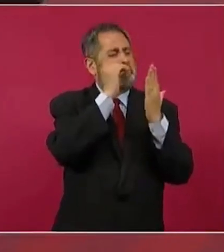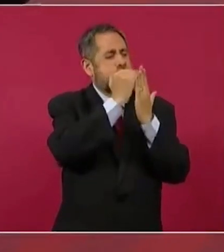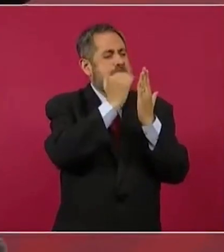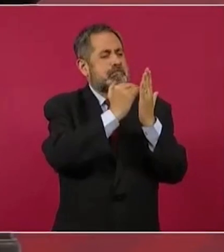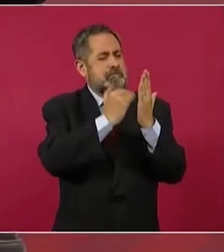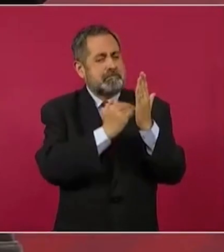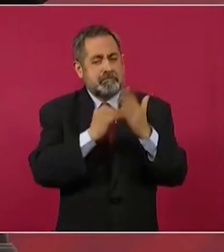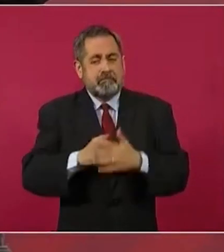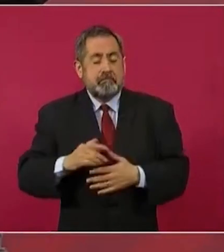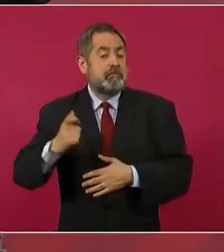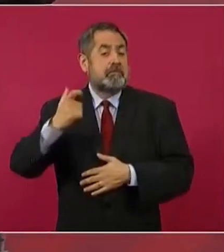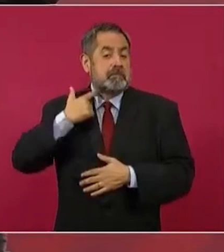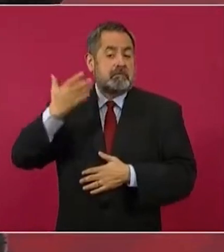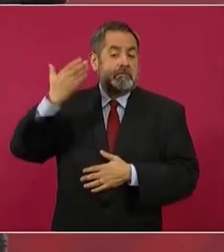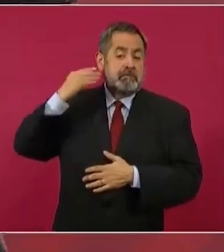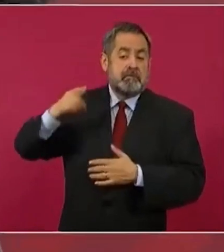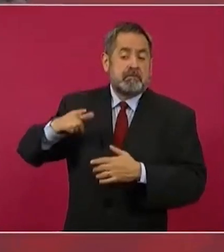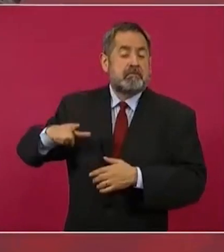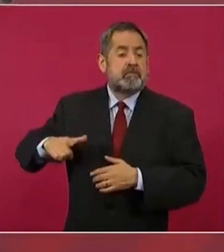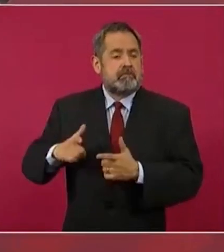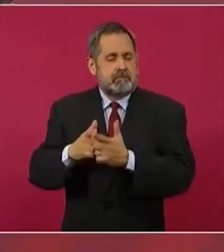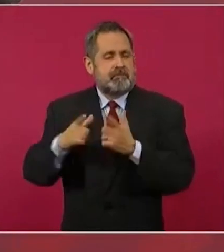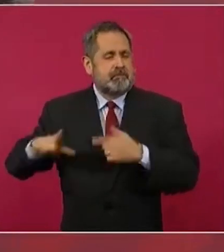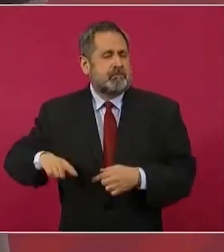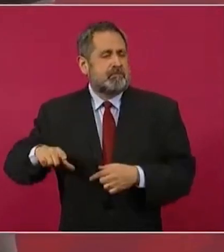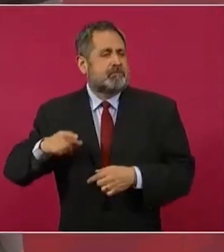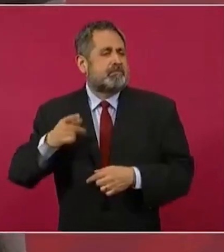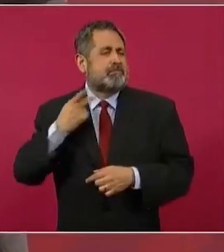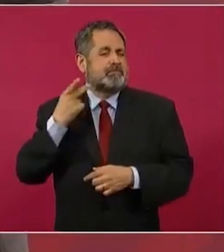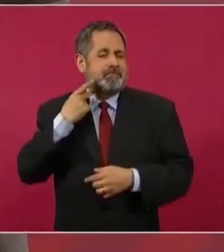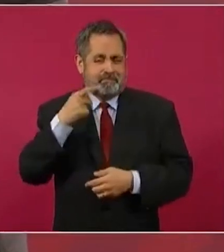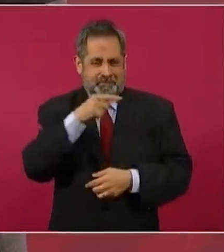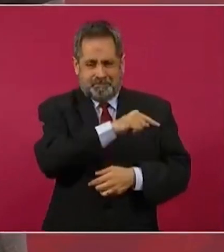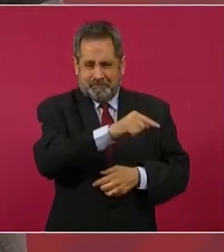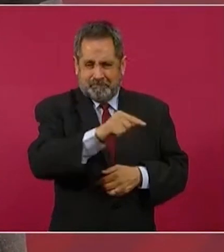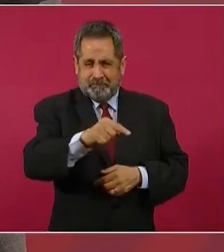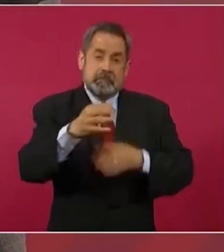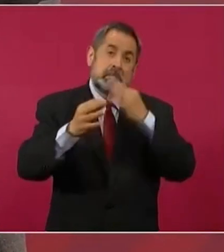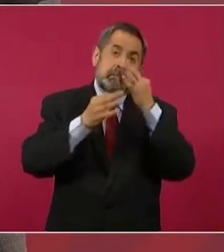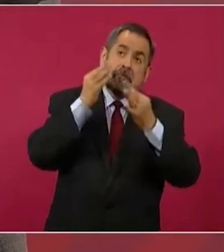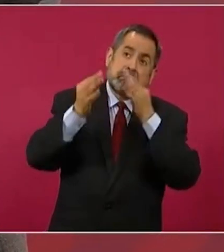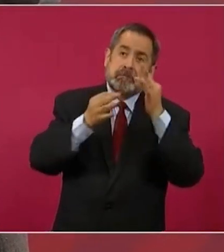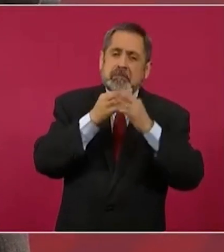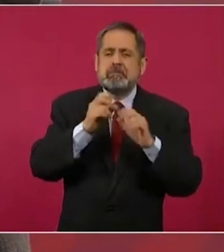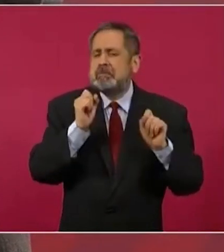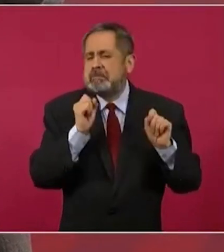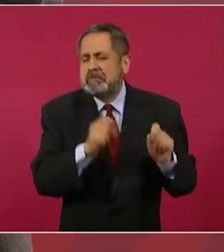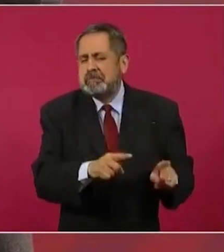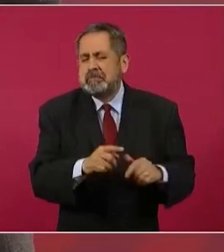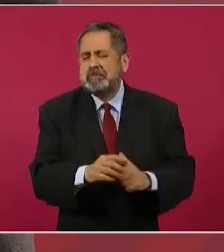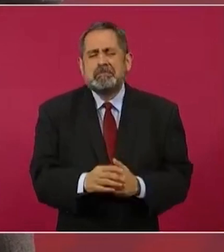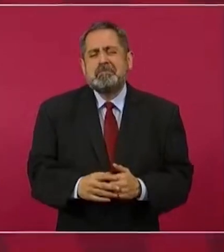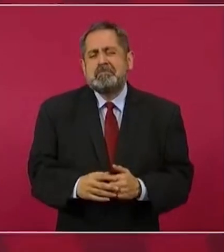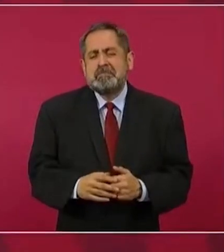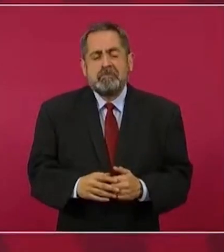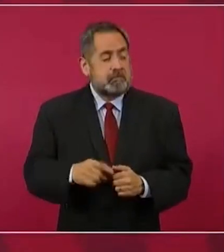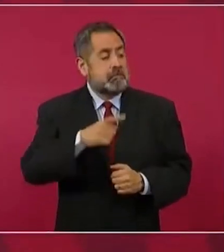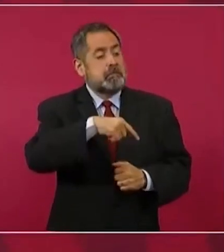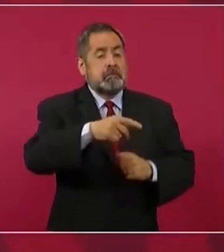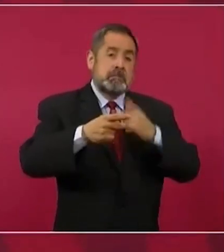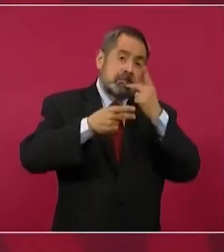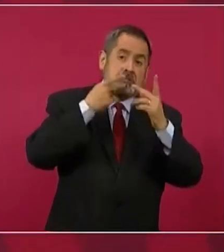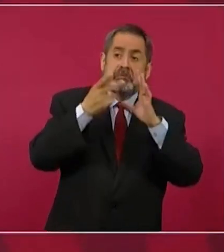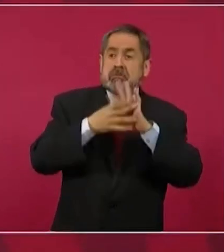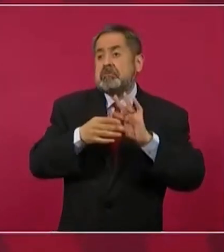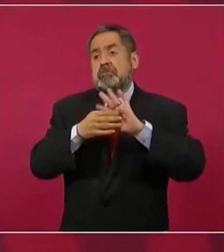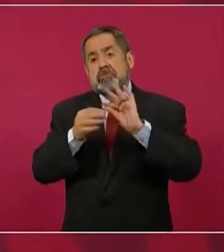se hablaba y se hablaba y se hablaba